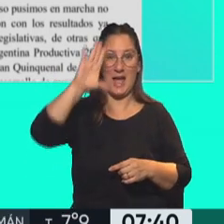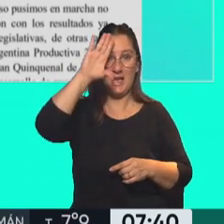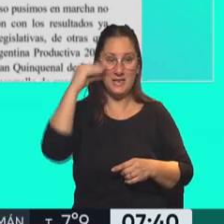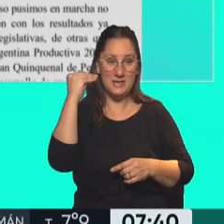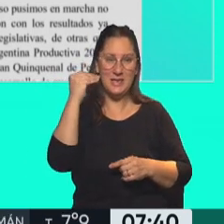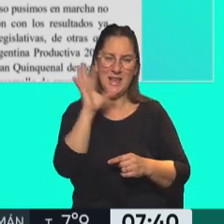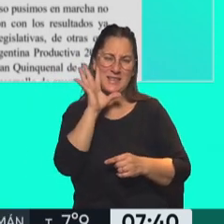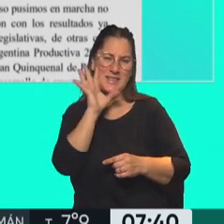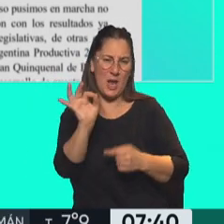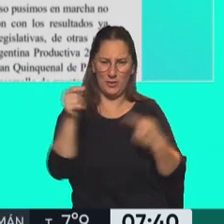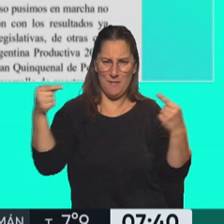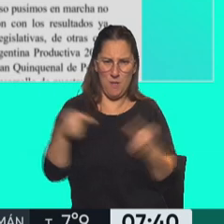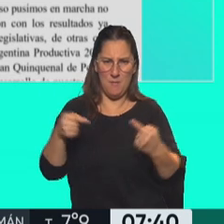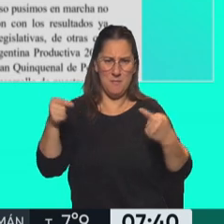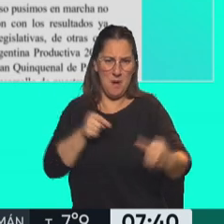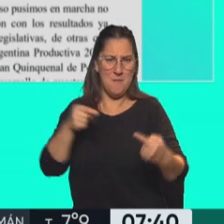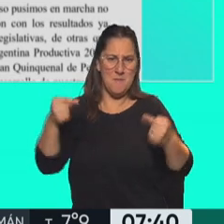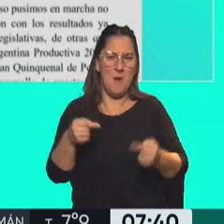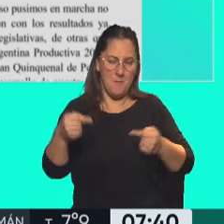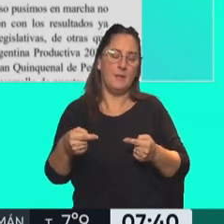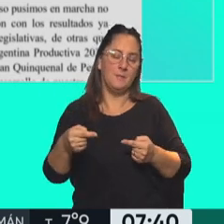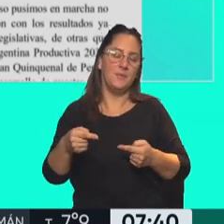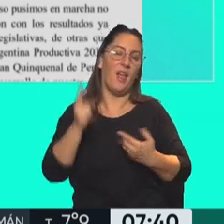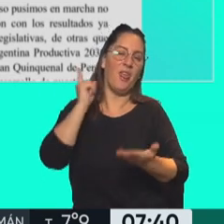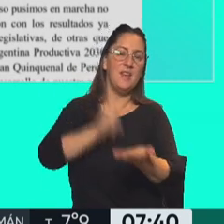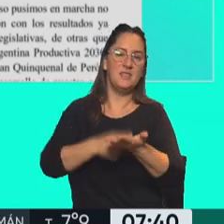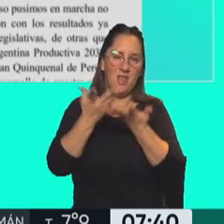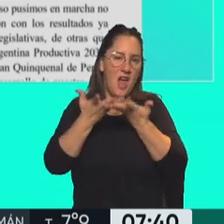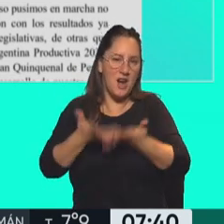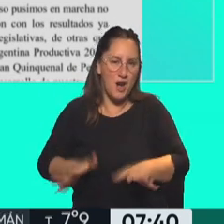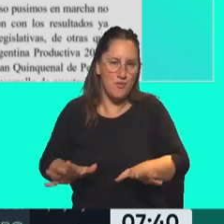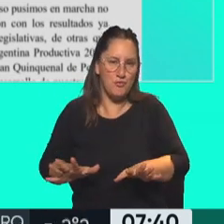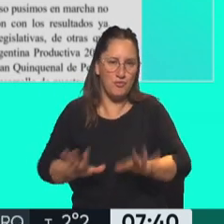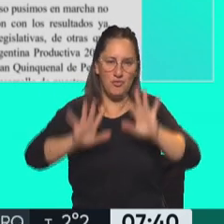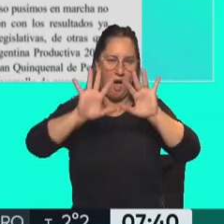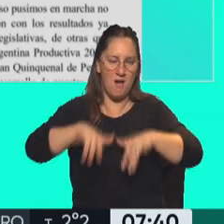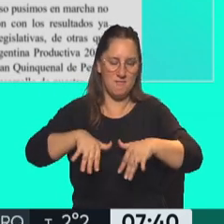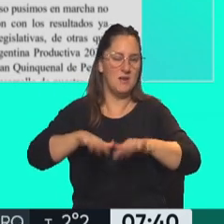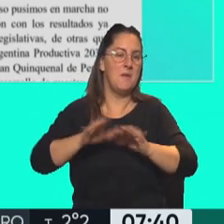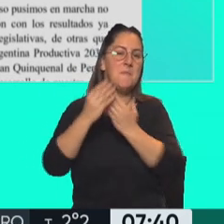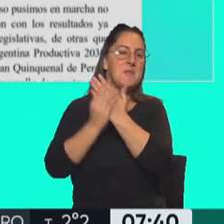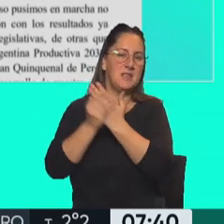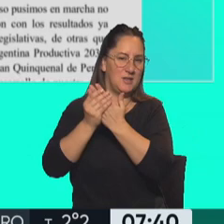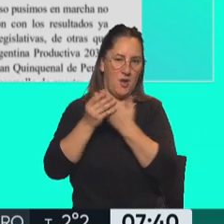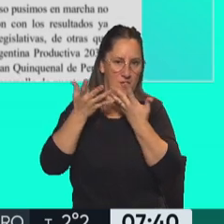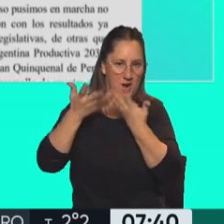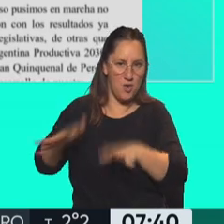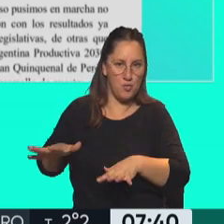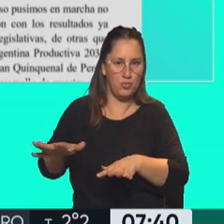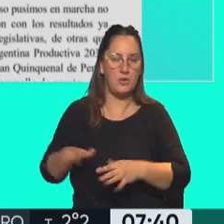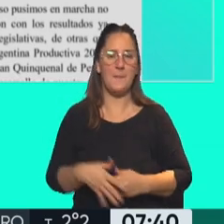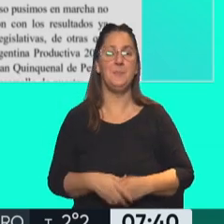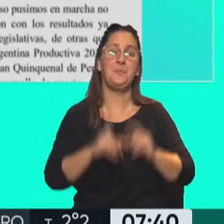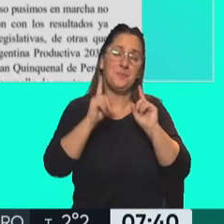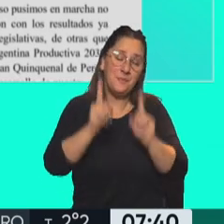eran tan profundas que se llega precisamente a esta instancia, que finalmente Culfas deja el ministerio. Y también es cierto que,